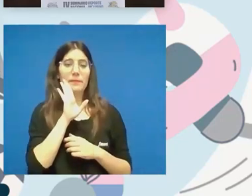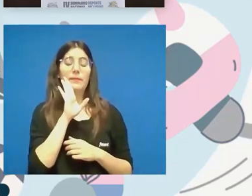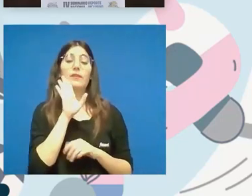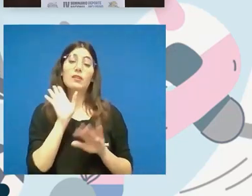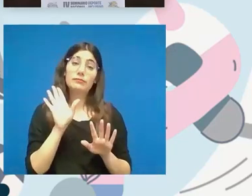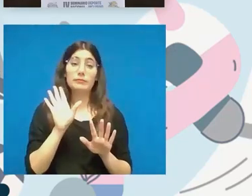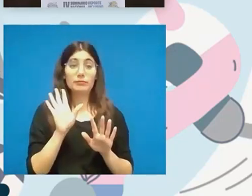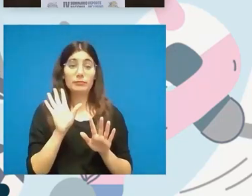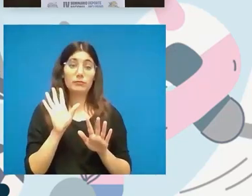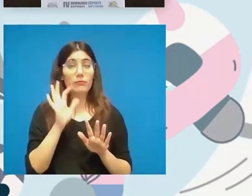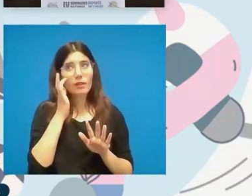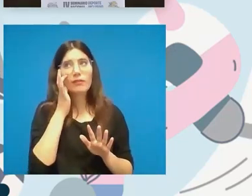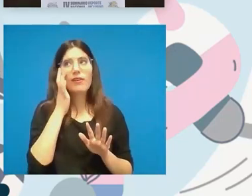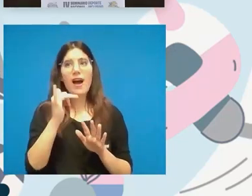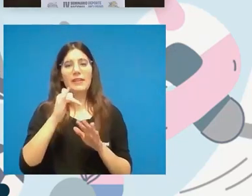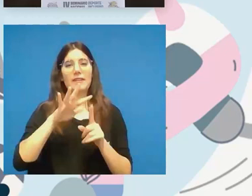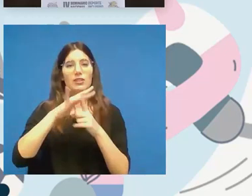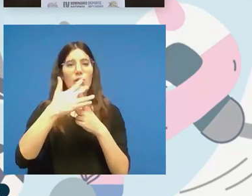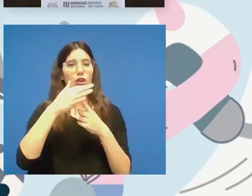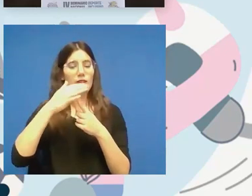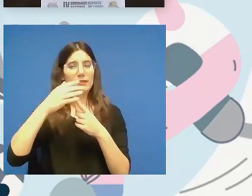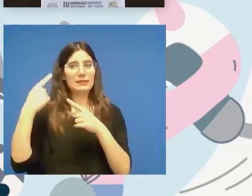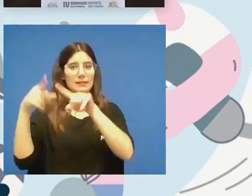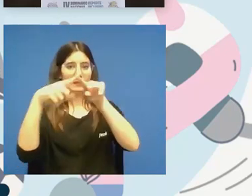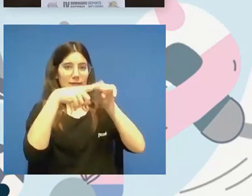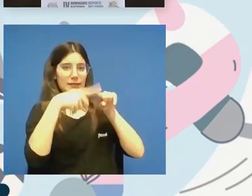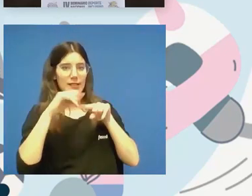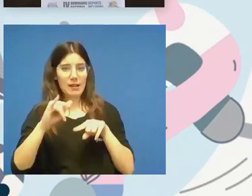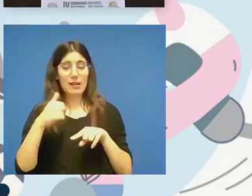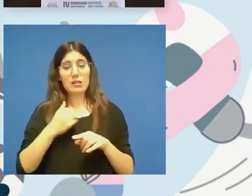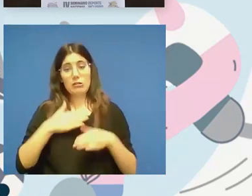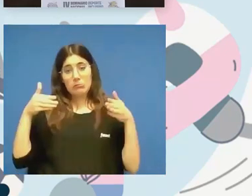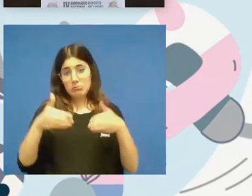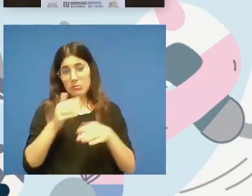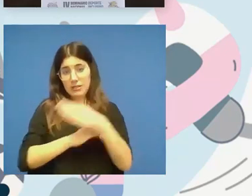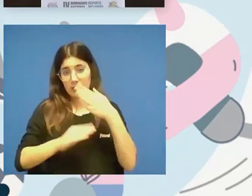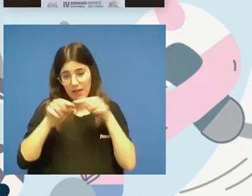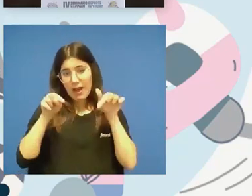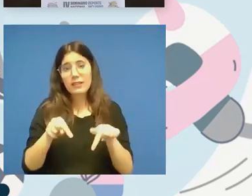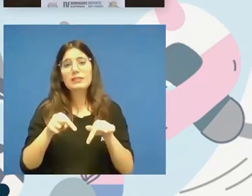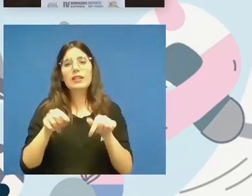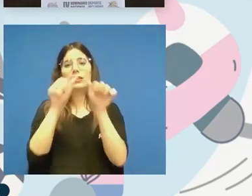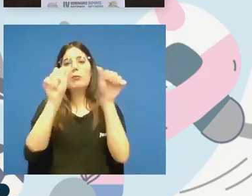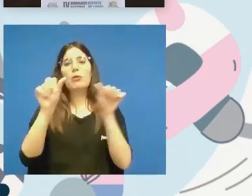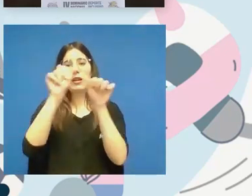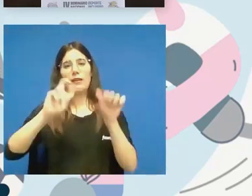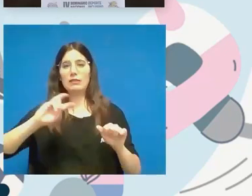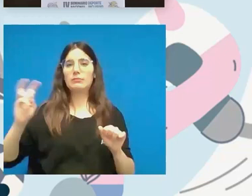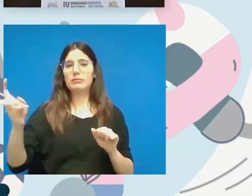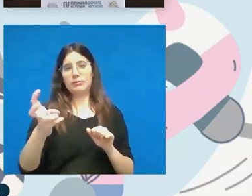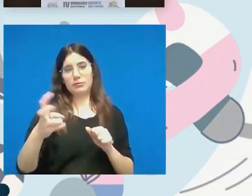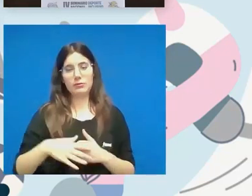la verdad es que varias realidades nosotros nos encargamos de estas discapacidades y de todas las modalidades que practican estas